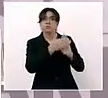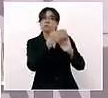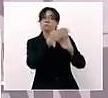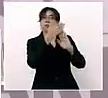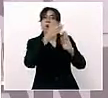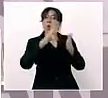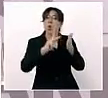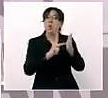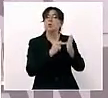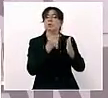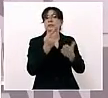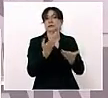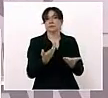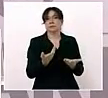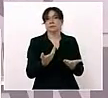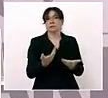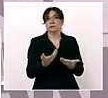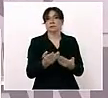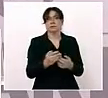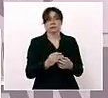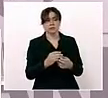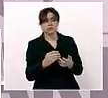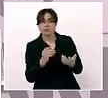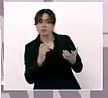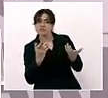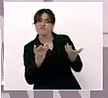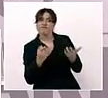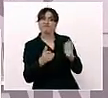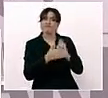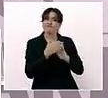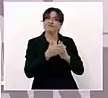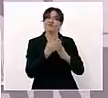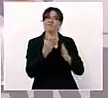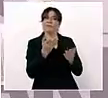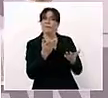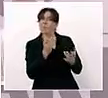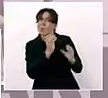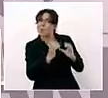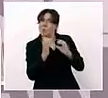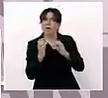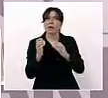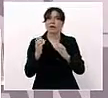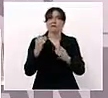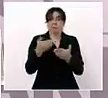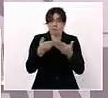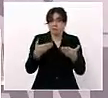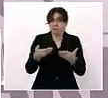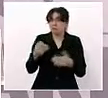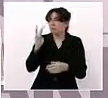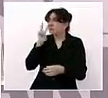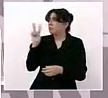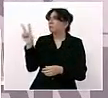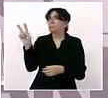Lo acabo de mencionar ahora que recorrimos el centro.